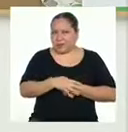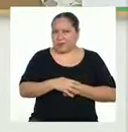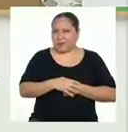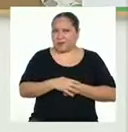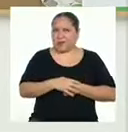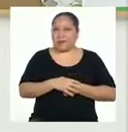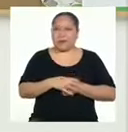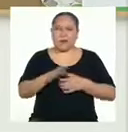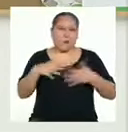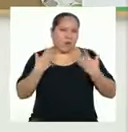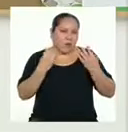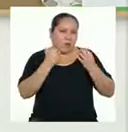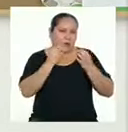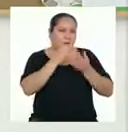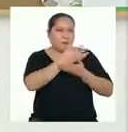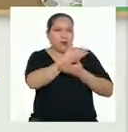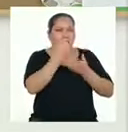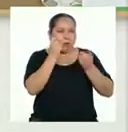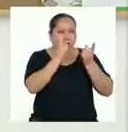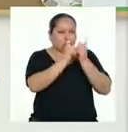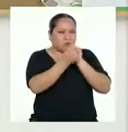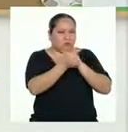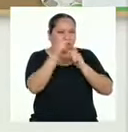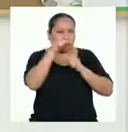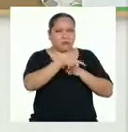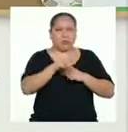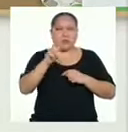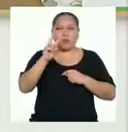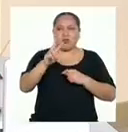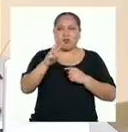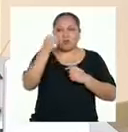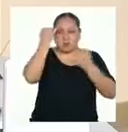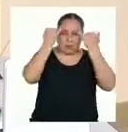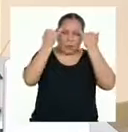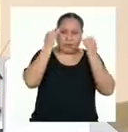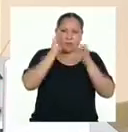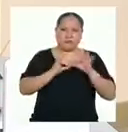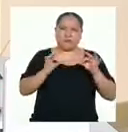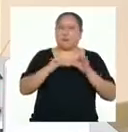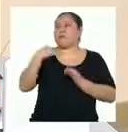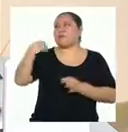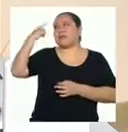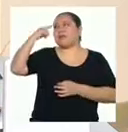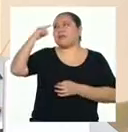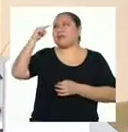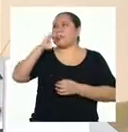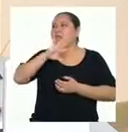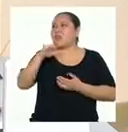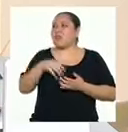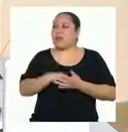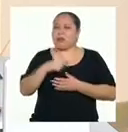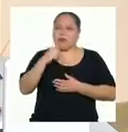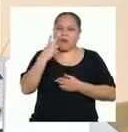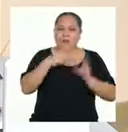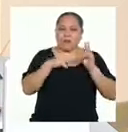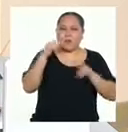¿qué podrías mejorar aquí tomando como base a los dos primeros criterios? Creo que de todas las que vamos viendo, esta es la